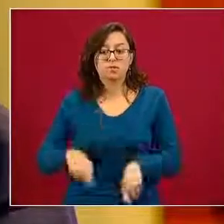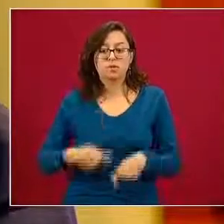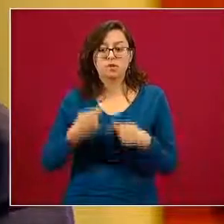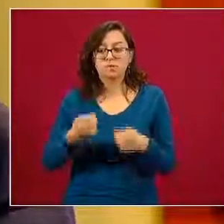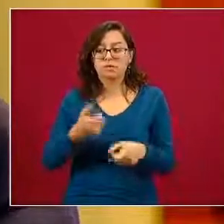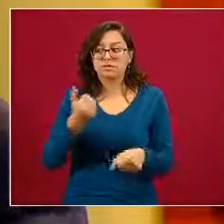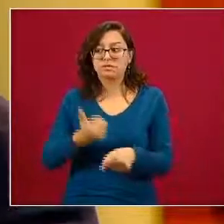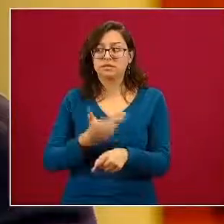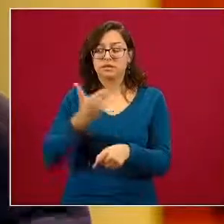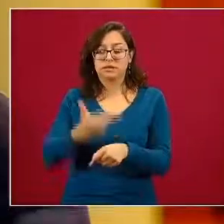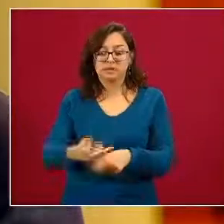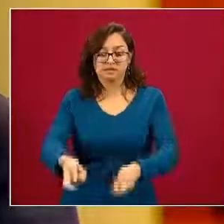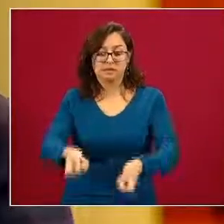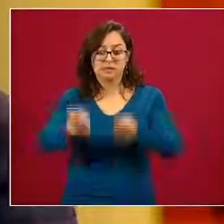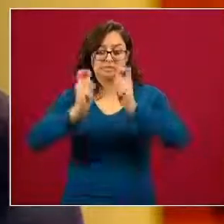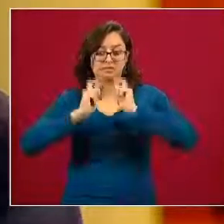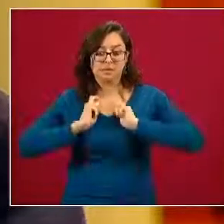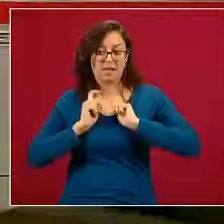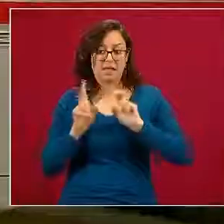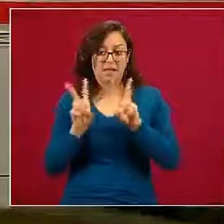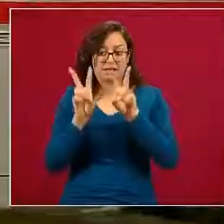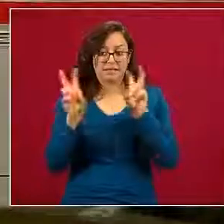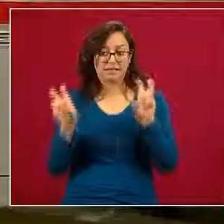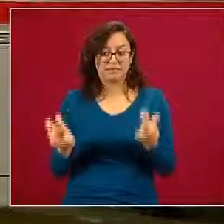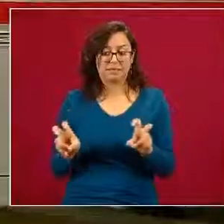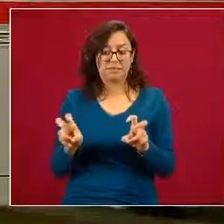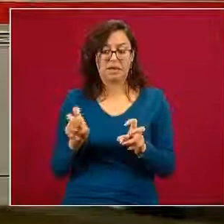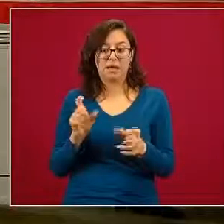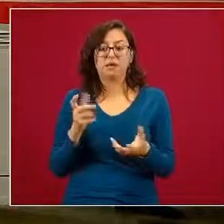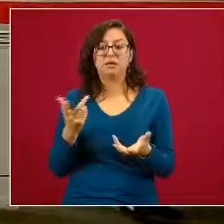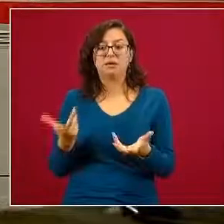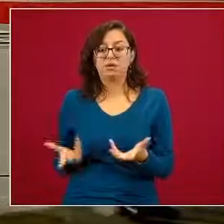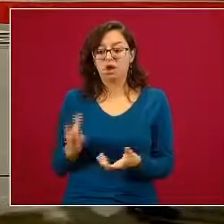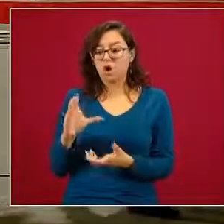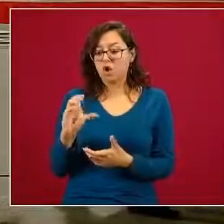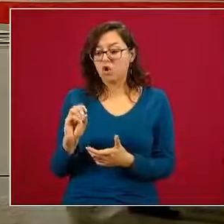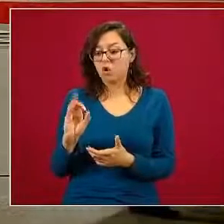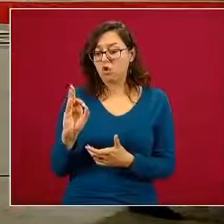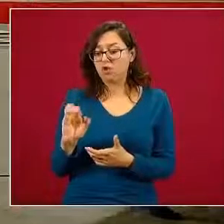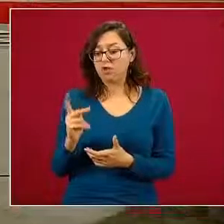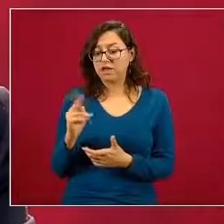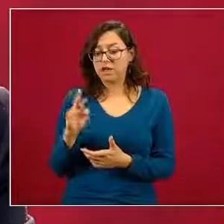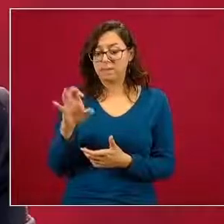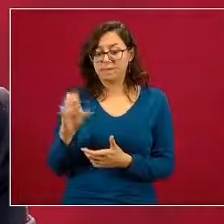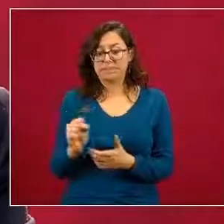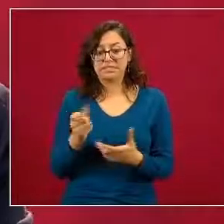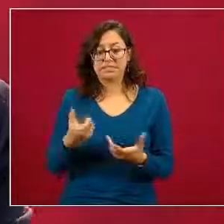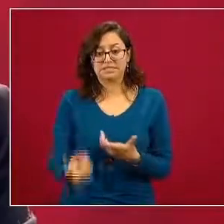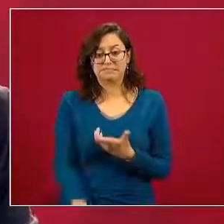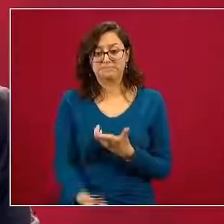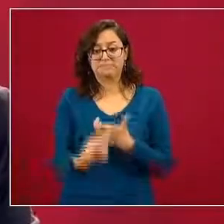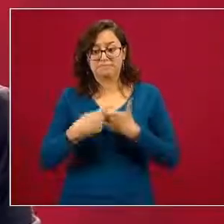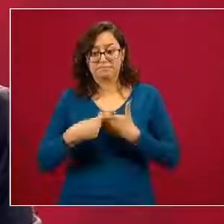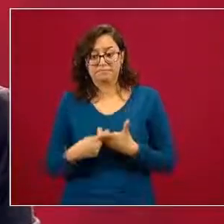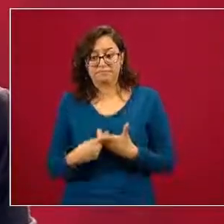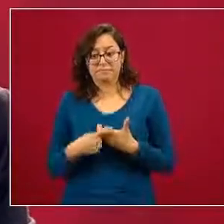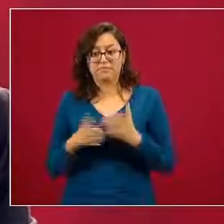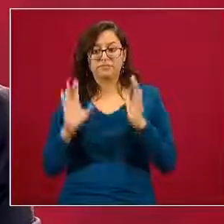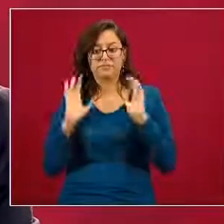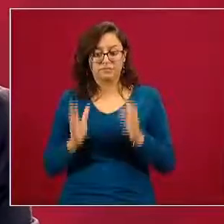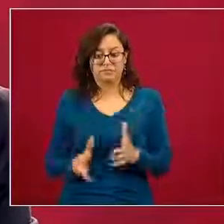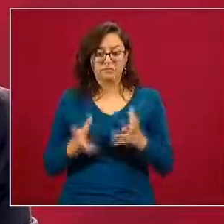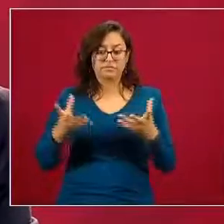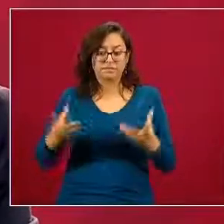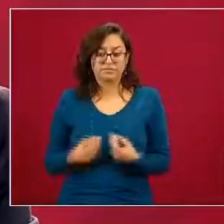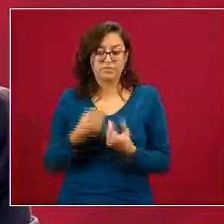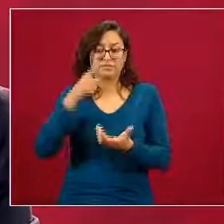Promoción de la Salud a mi cargo respecto a la adscripción de la COFEPRIS la COFEPRIS hoy está adscrita orgánicamente